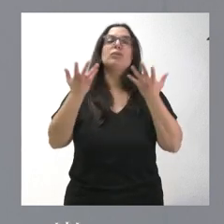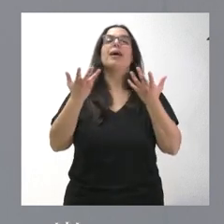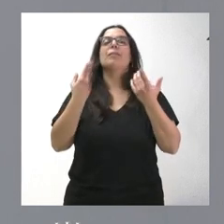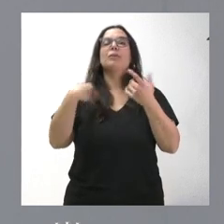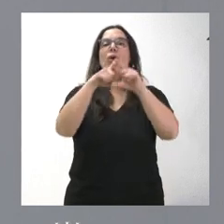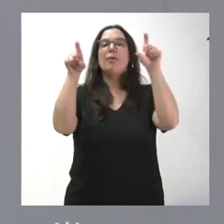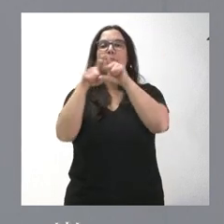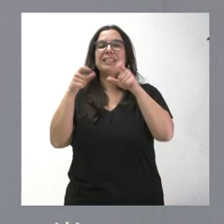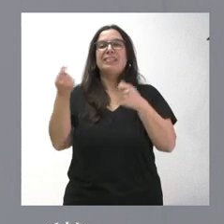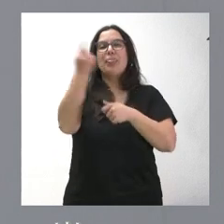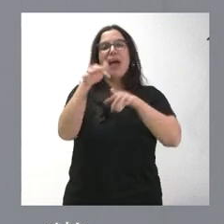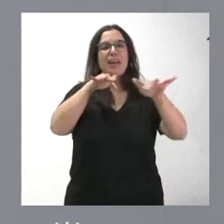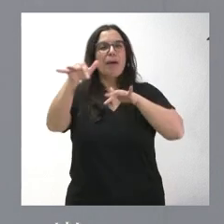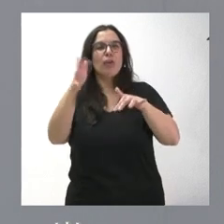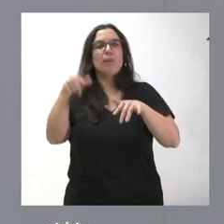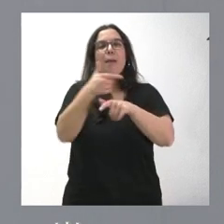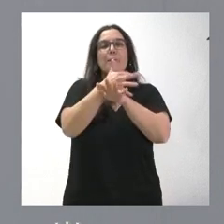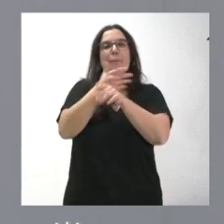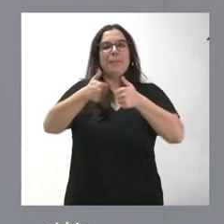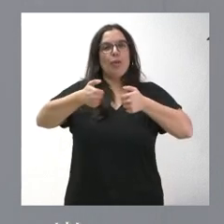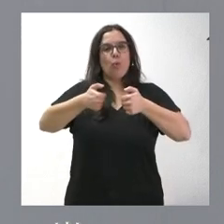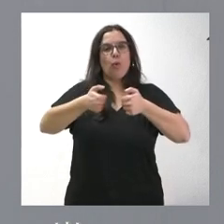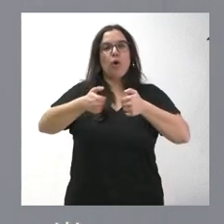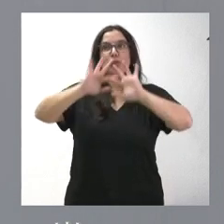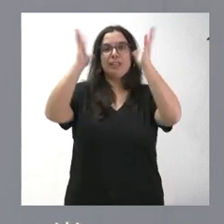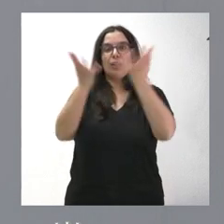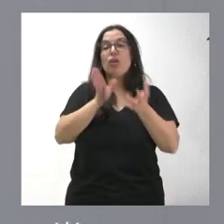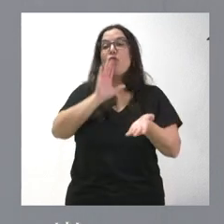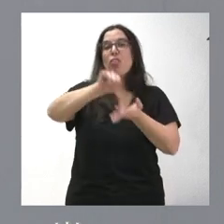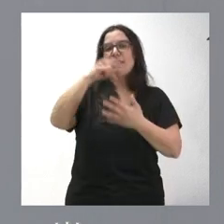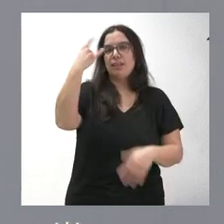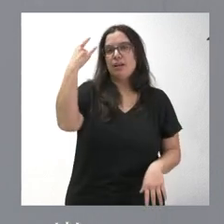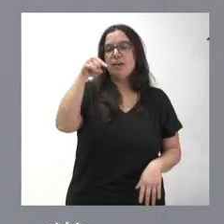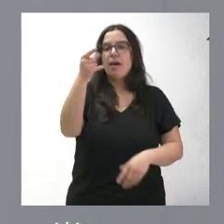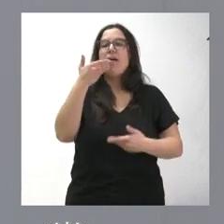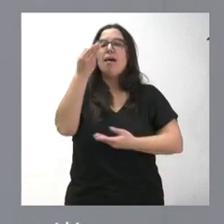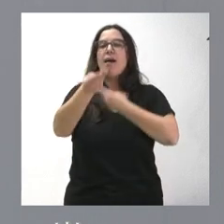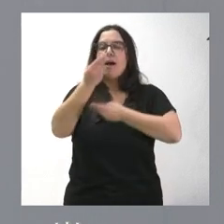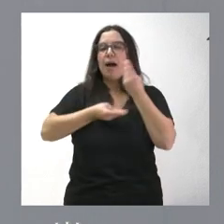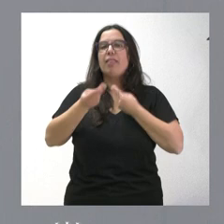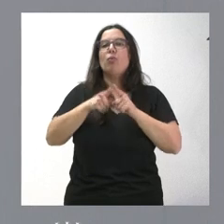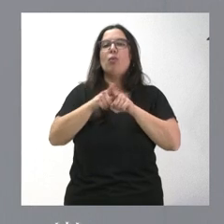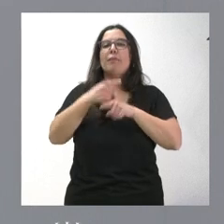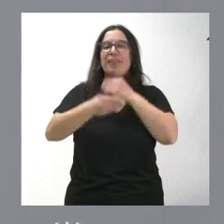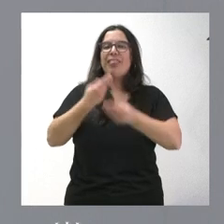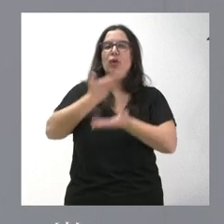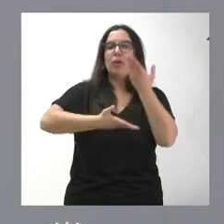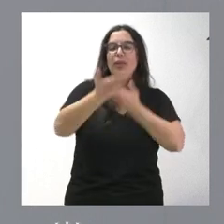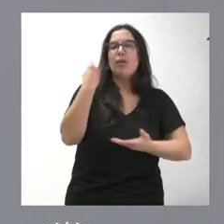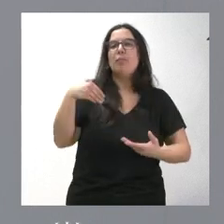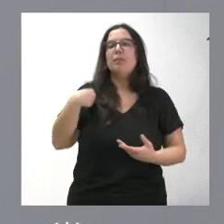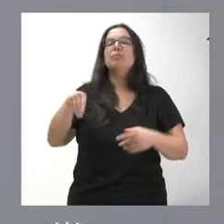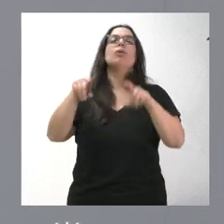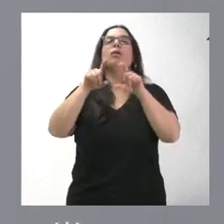y animación en Castilla y León. Está ubicado en Salamanca. Se hace en colaboración con la Fundación Internacional de Investigación,